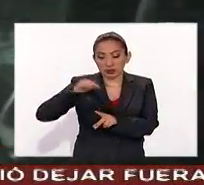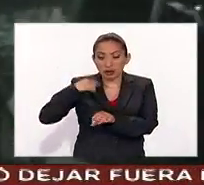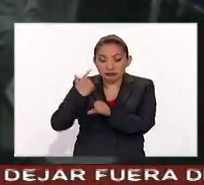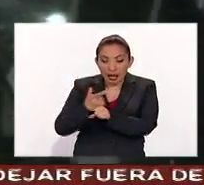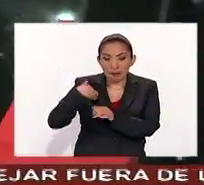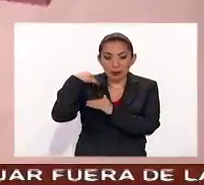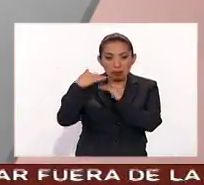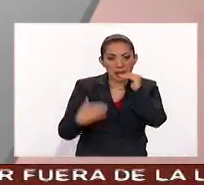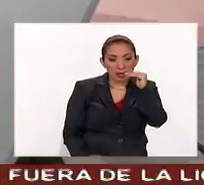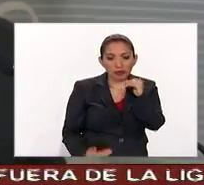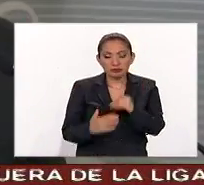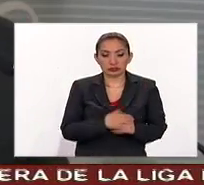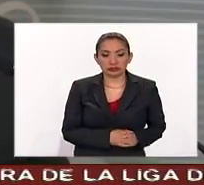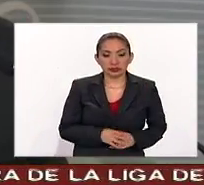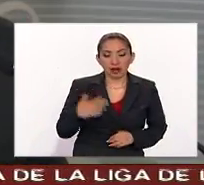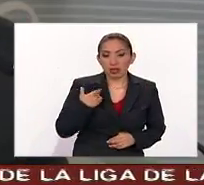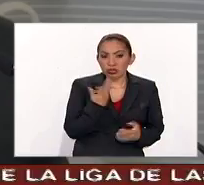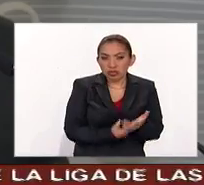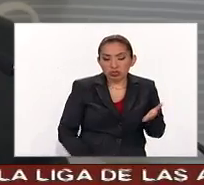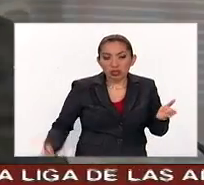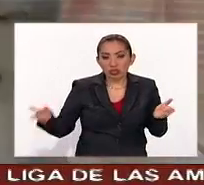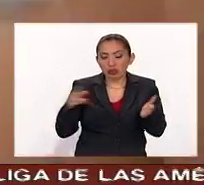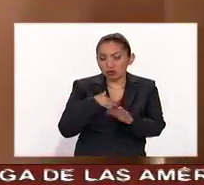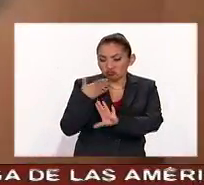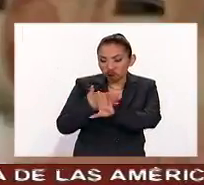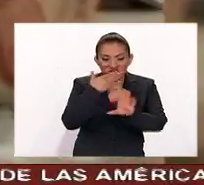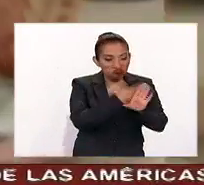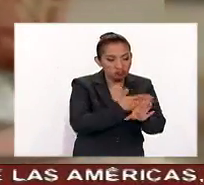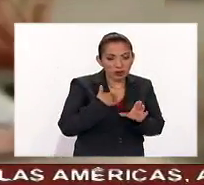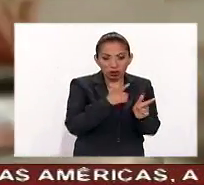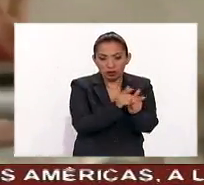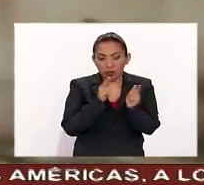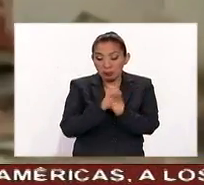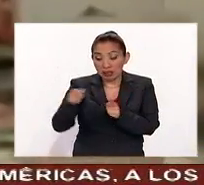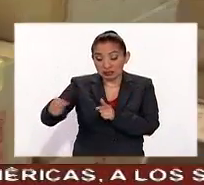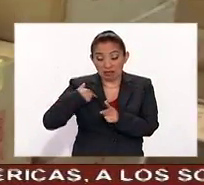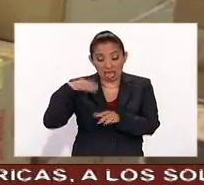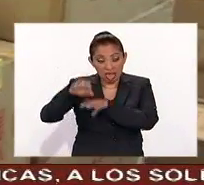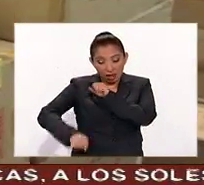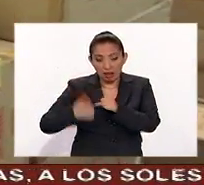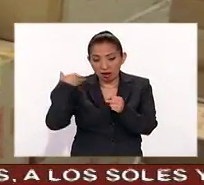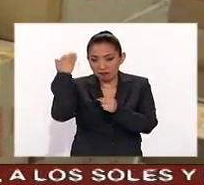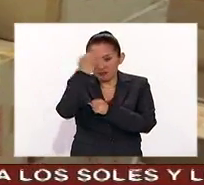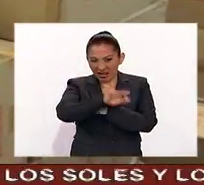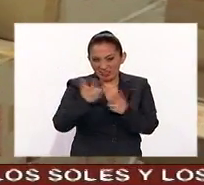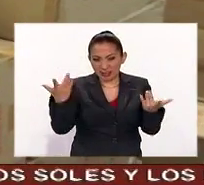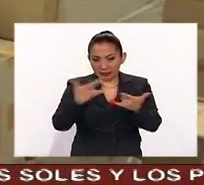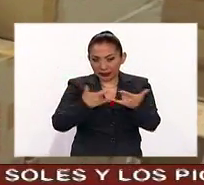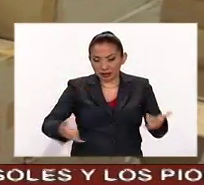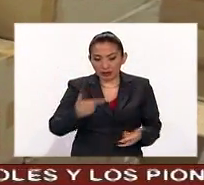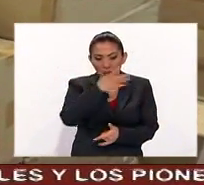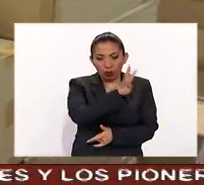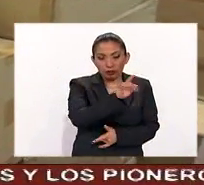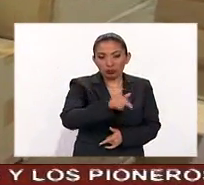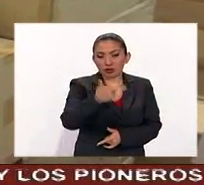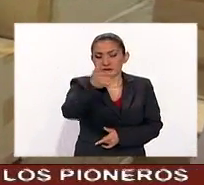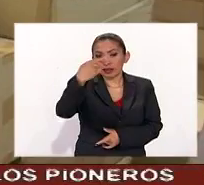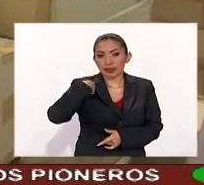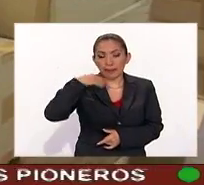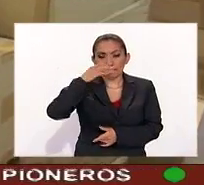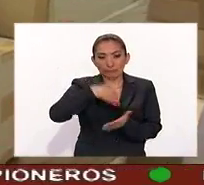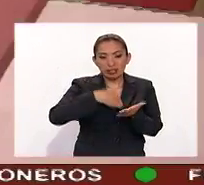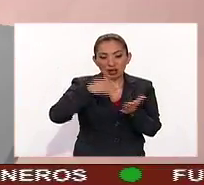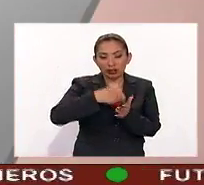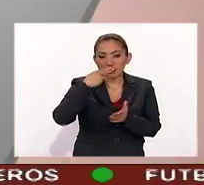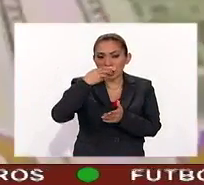encuentran a la baja doble golpe al crimen organizado caen falsificadores y decomisan 4.7 millones de cigarros